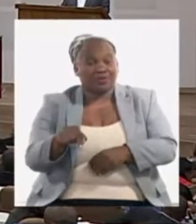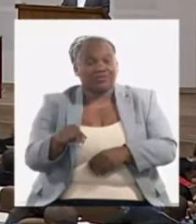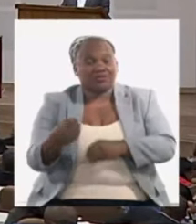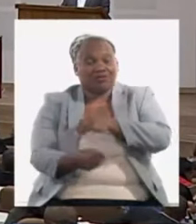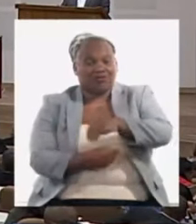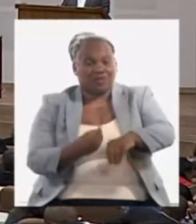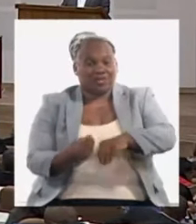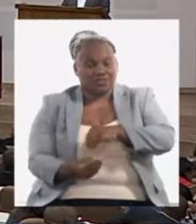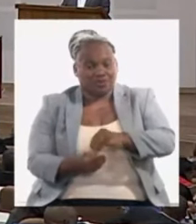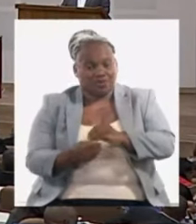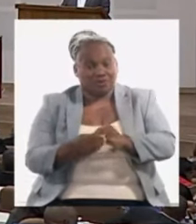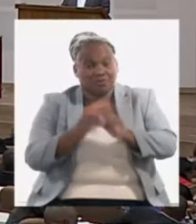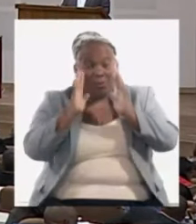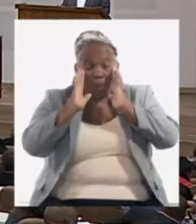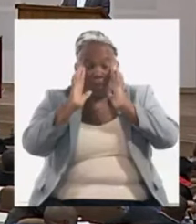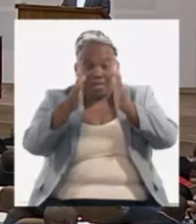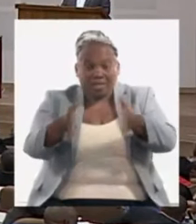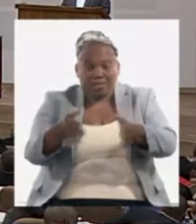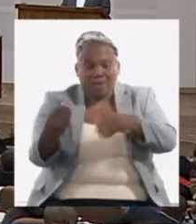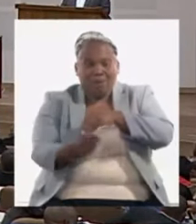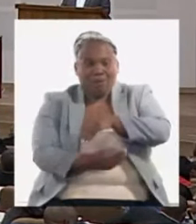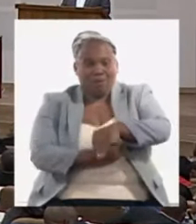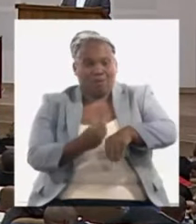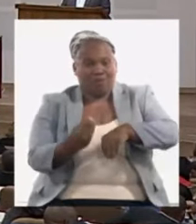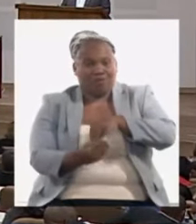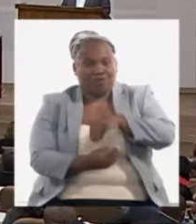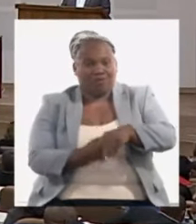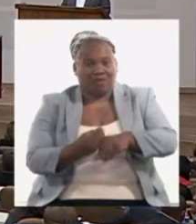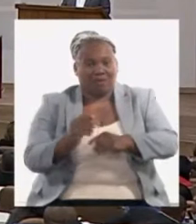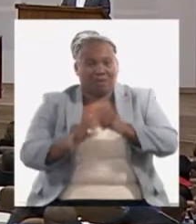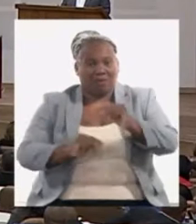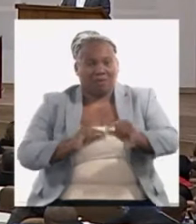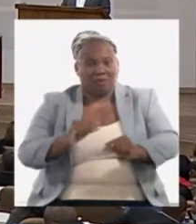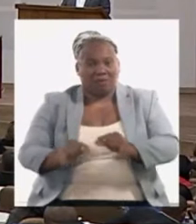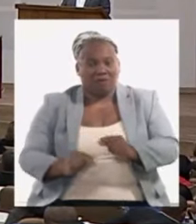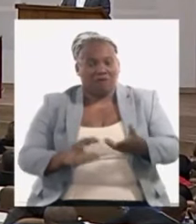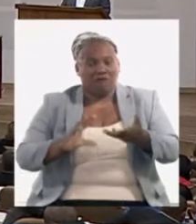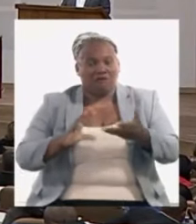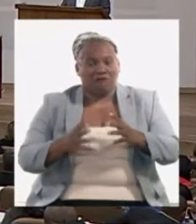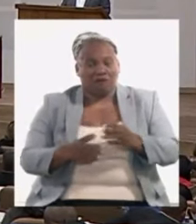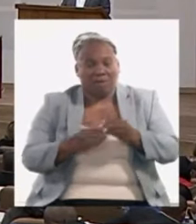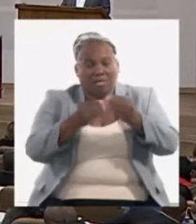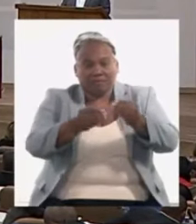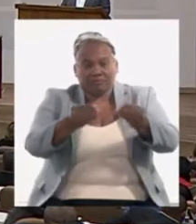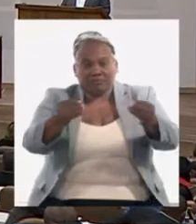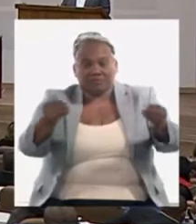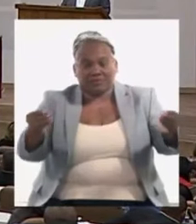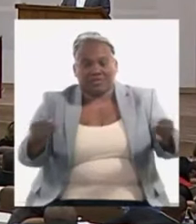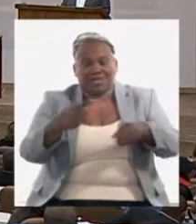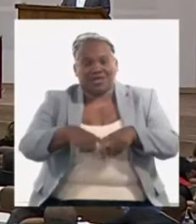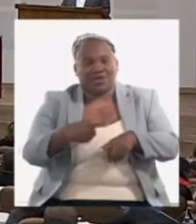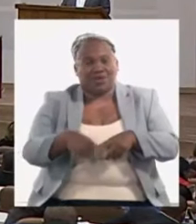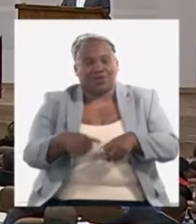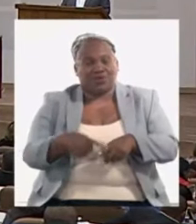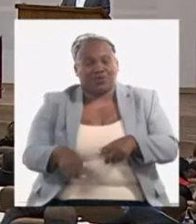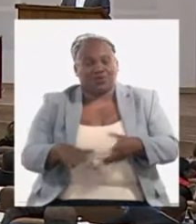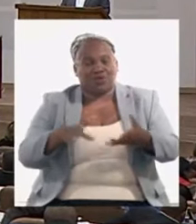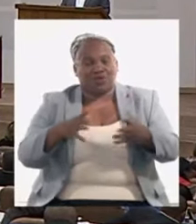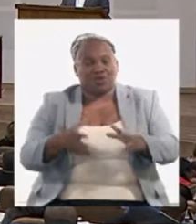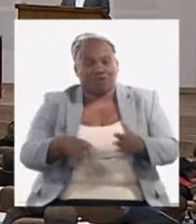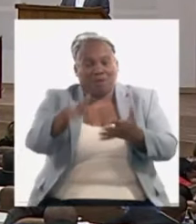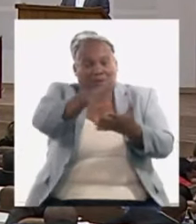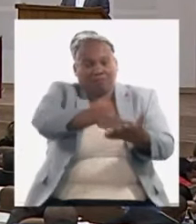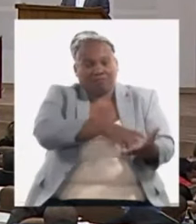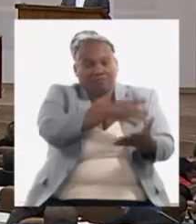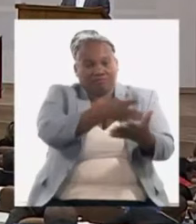encaminadas a modificar gradualmente los mecanismos de asignación de recursos y el esquema institucional en que